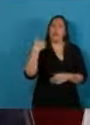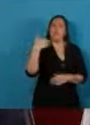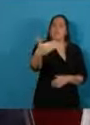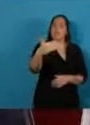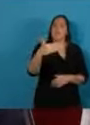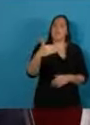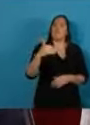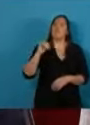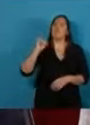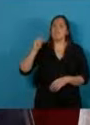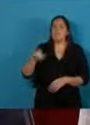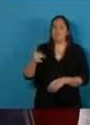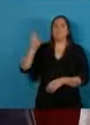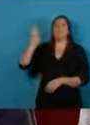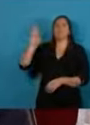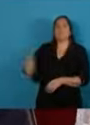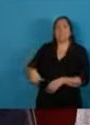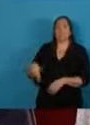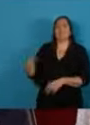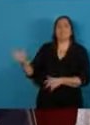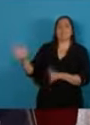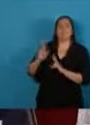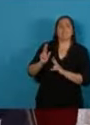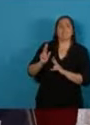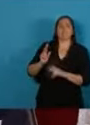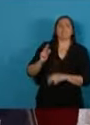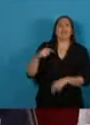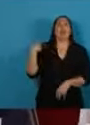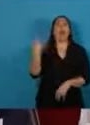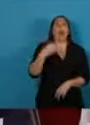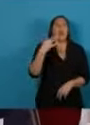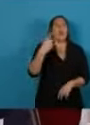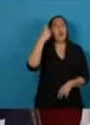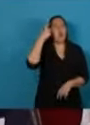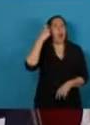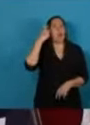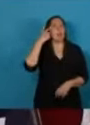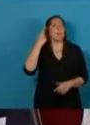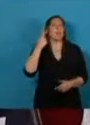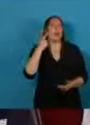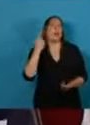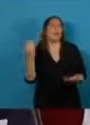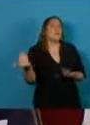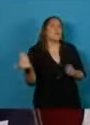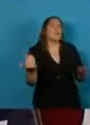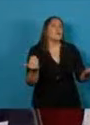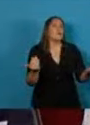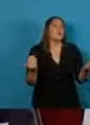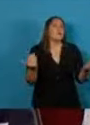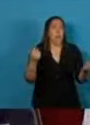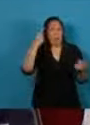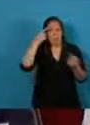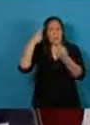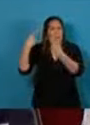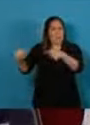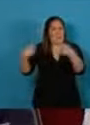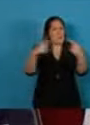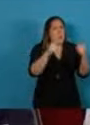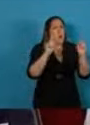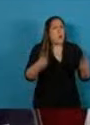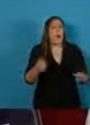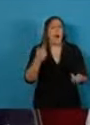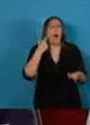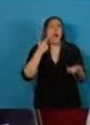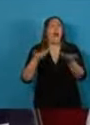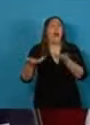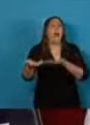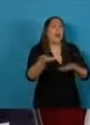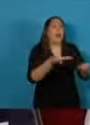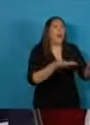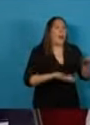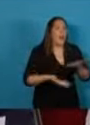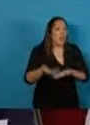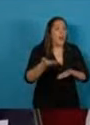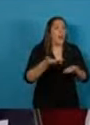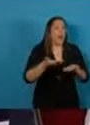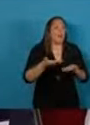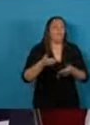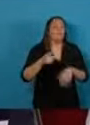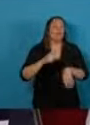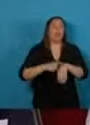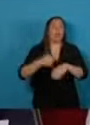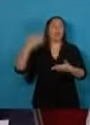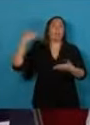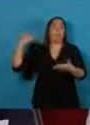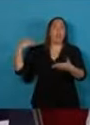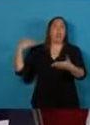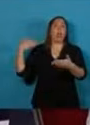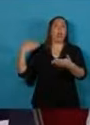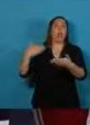razón al decir que tenemos que aprender a escucharnos aún sabiendo que no pensamos lo mismo demasiado tiempo probamos con